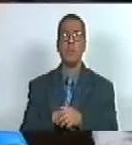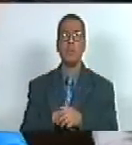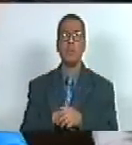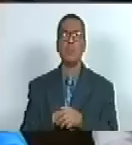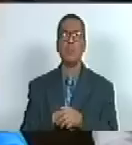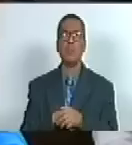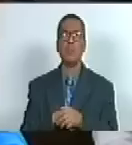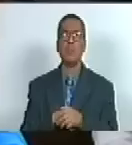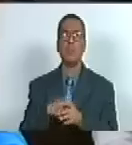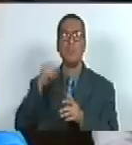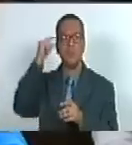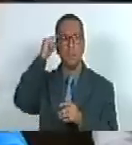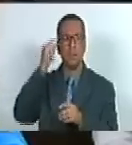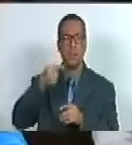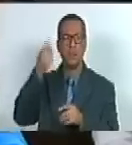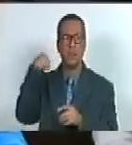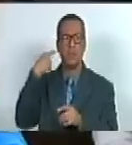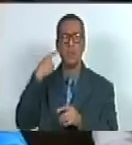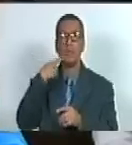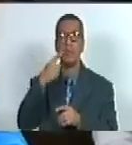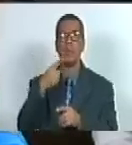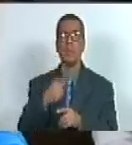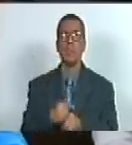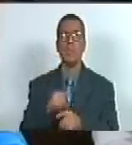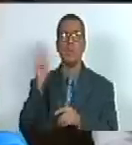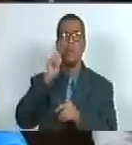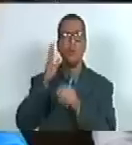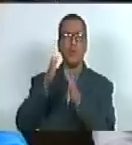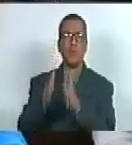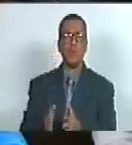por el día de ayer día de la afro venezolanidad